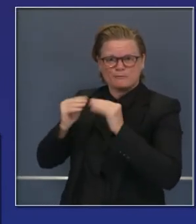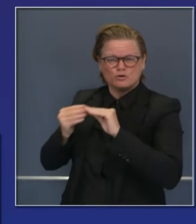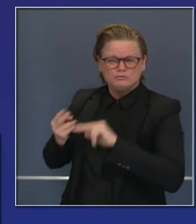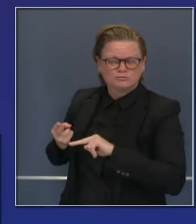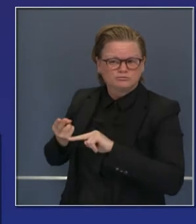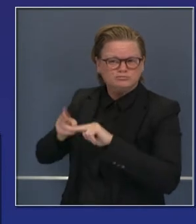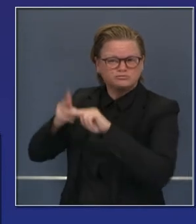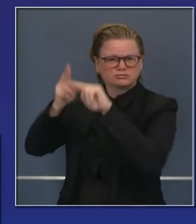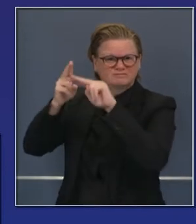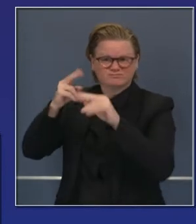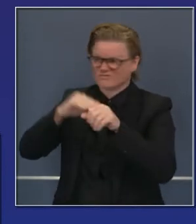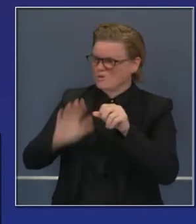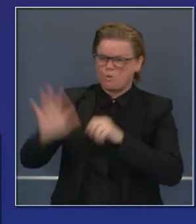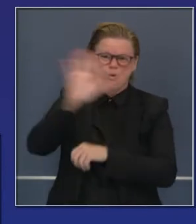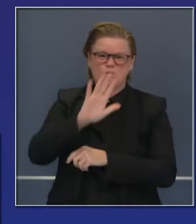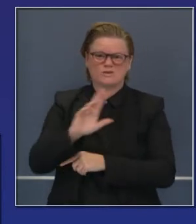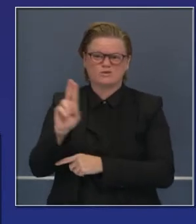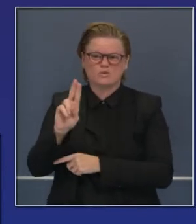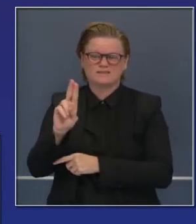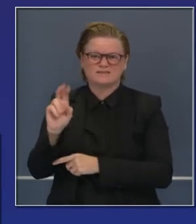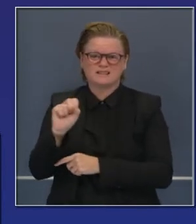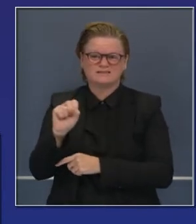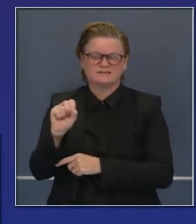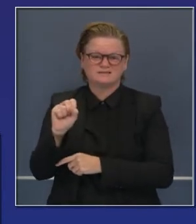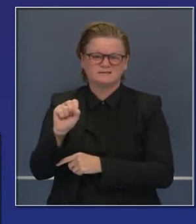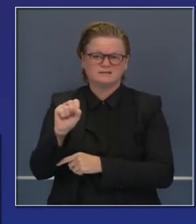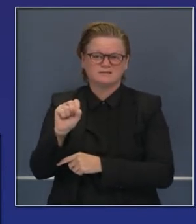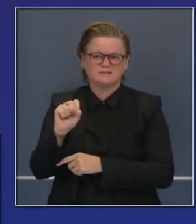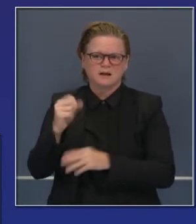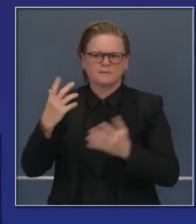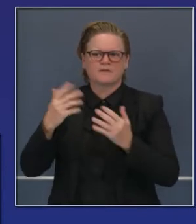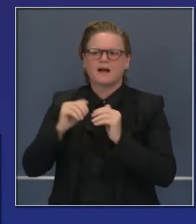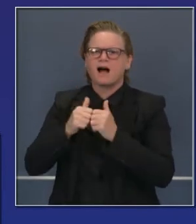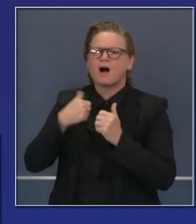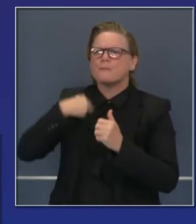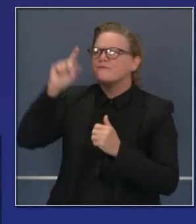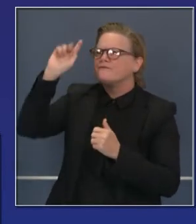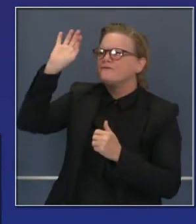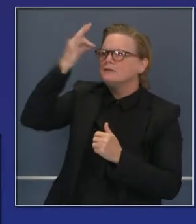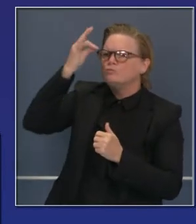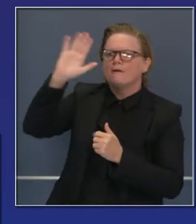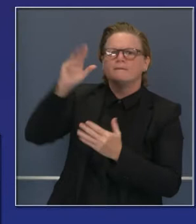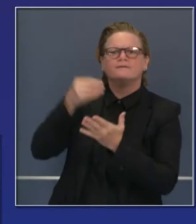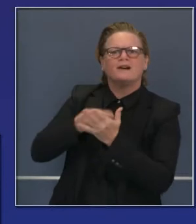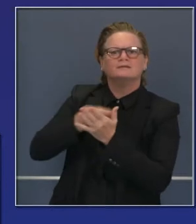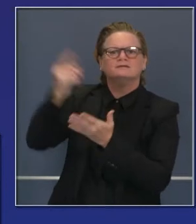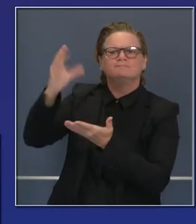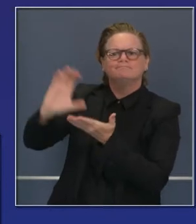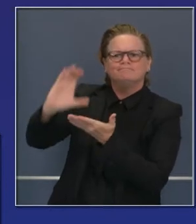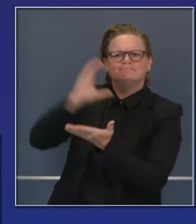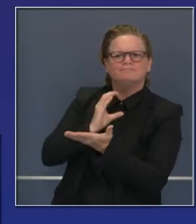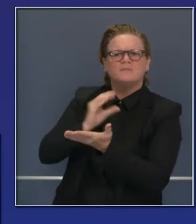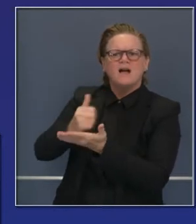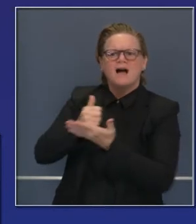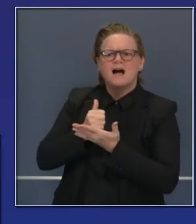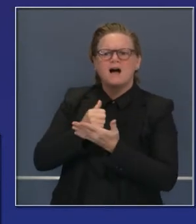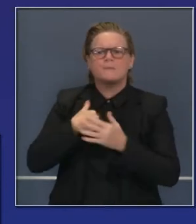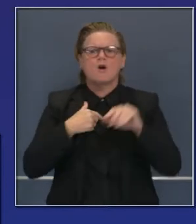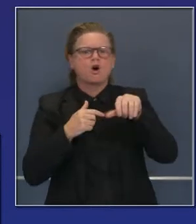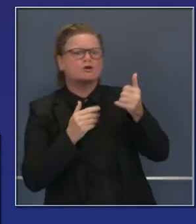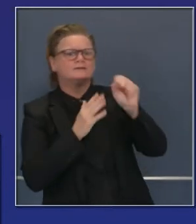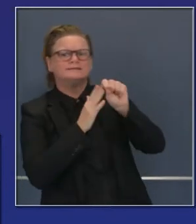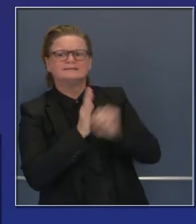del virus por todo el país, la capacidad del gobierno federal, la capacidad de ayuda mutua, no solo del sistema federal, sino también de otros estados,